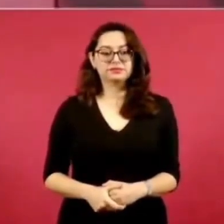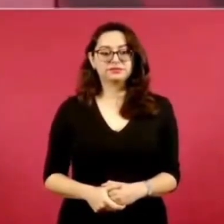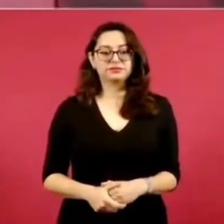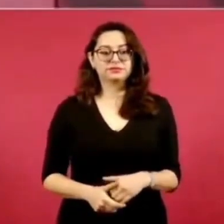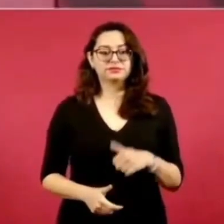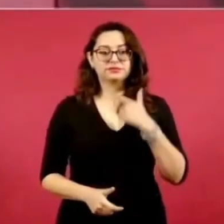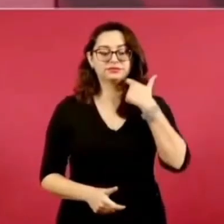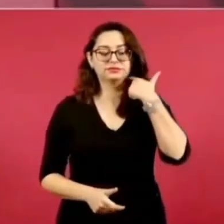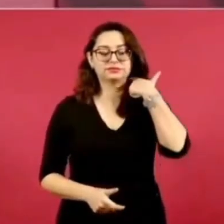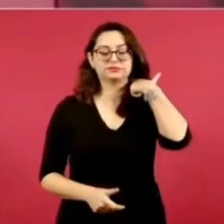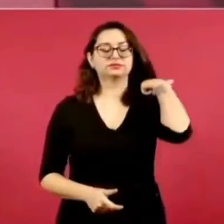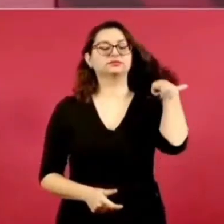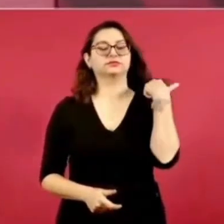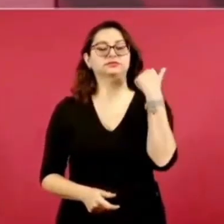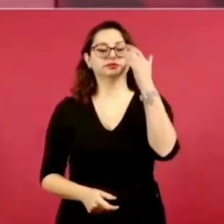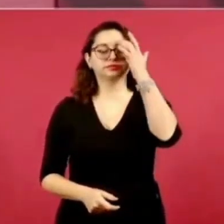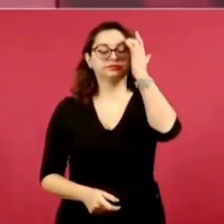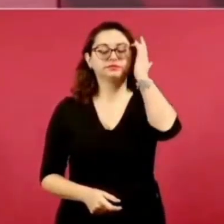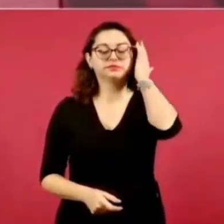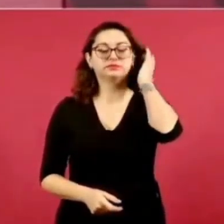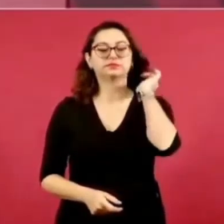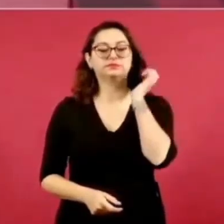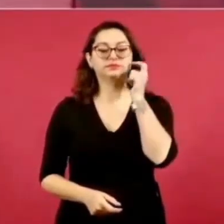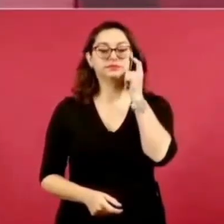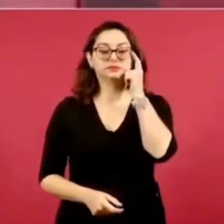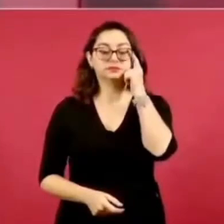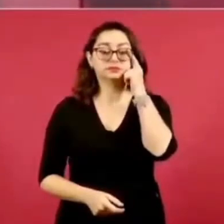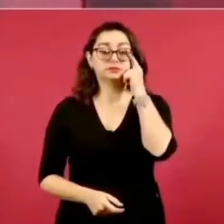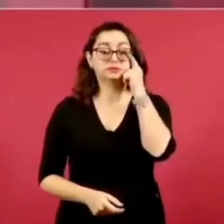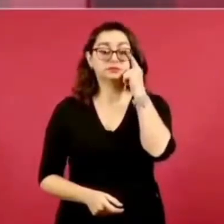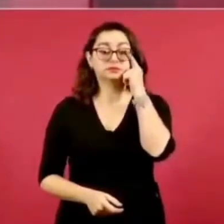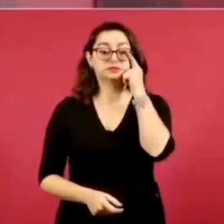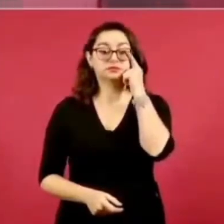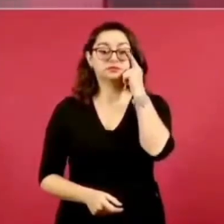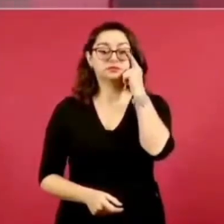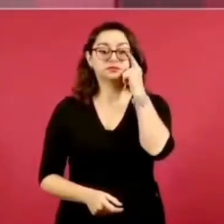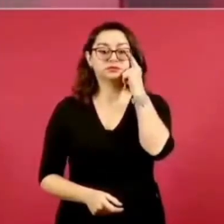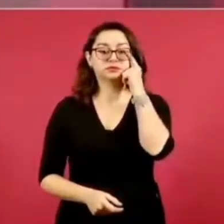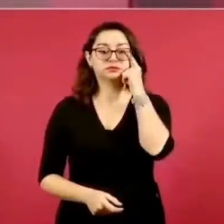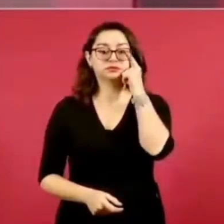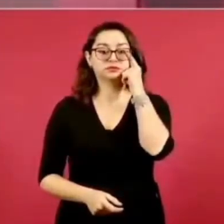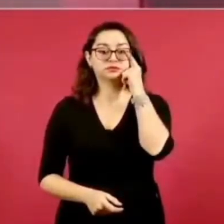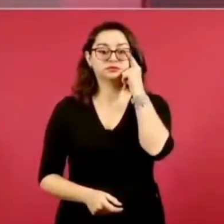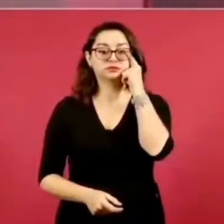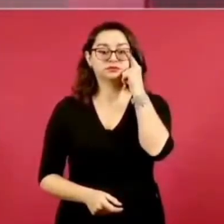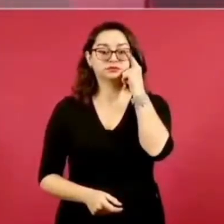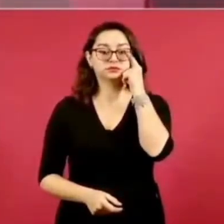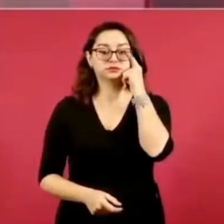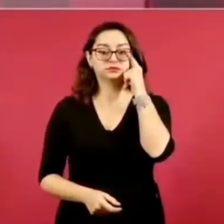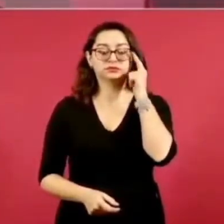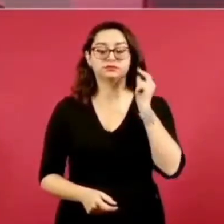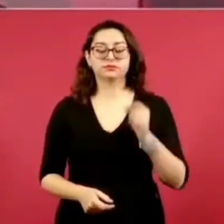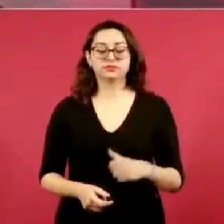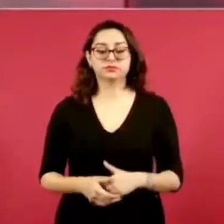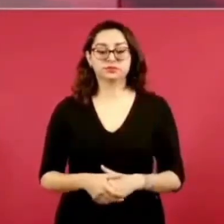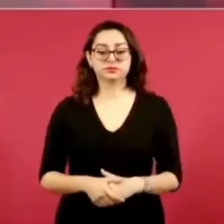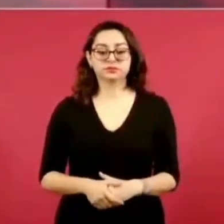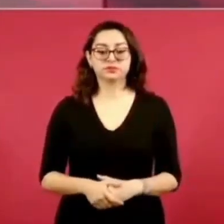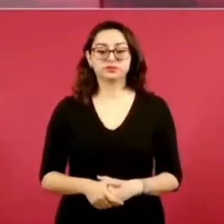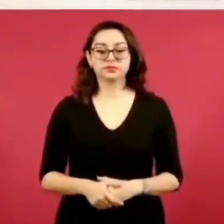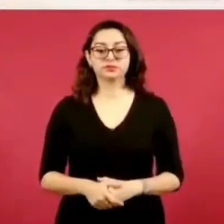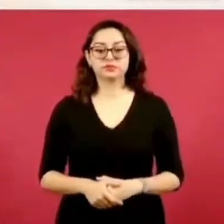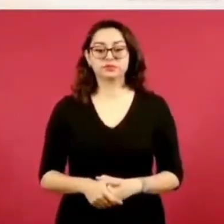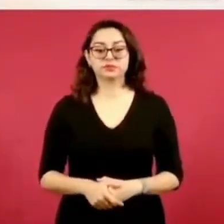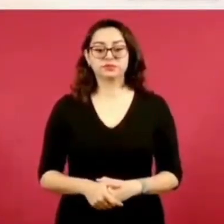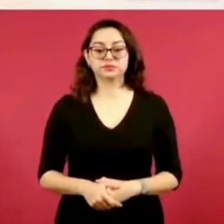Una vez fui a visitar, ya no era yo jefe de gobierno, al que era presidente del